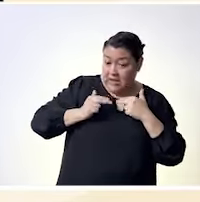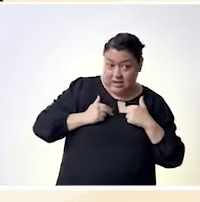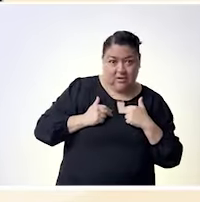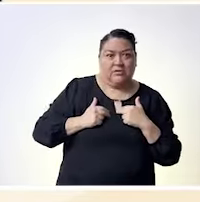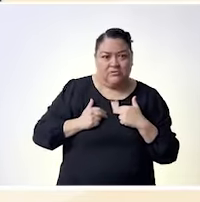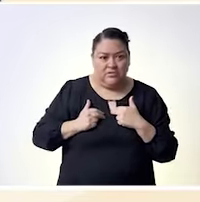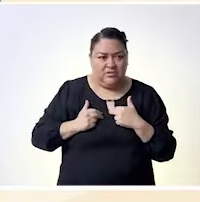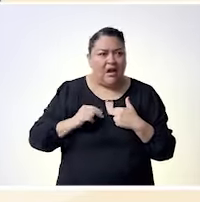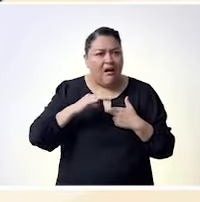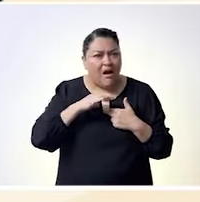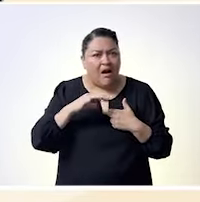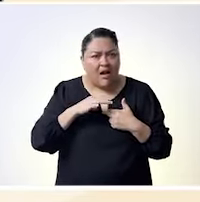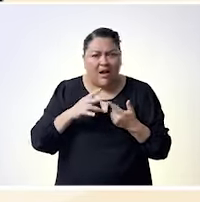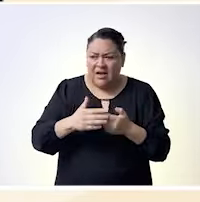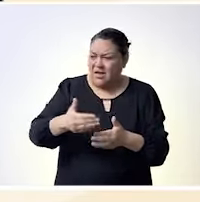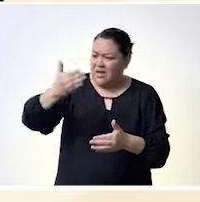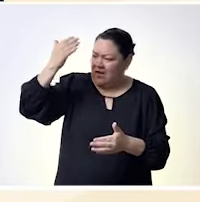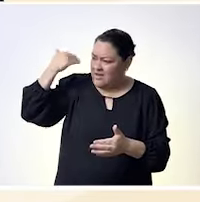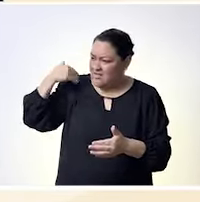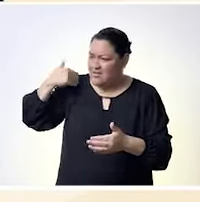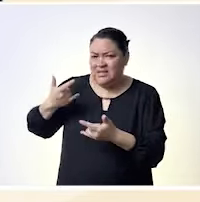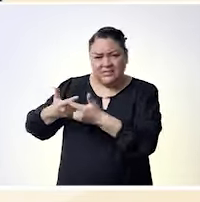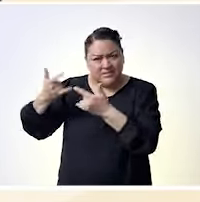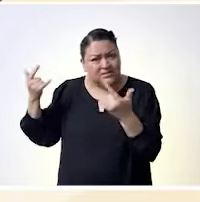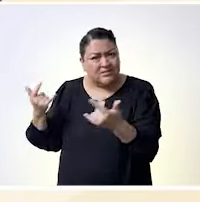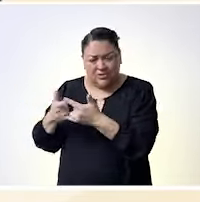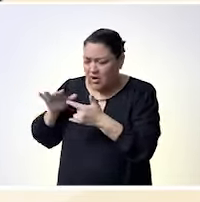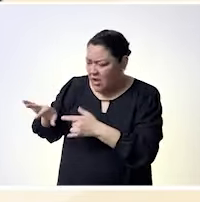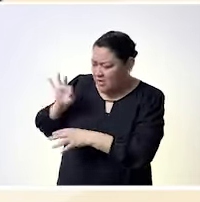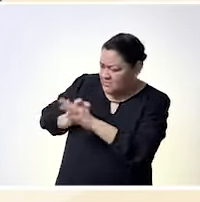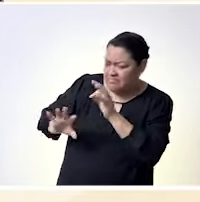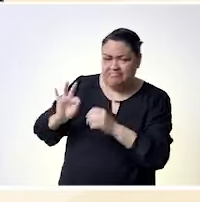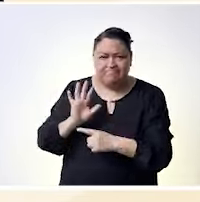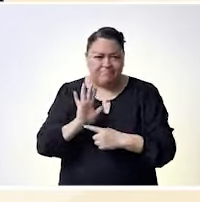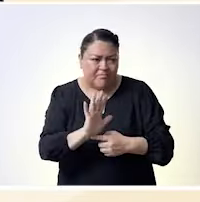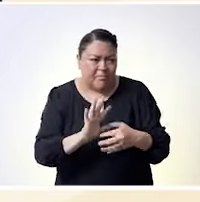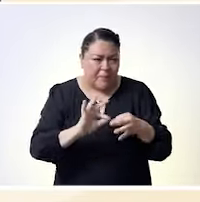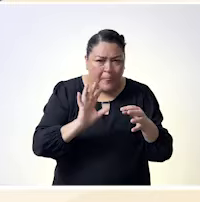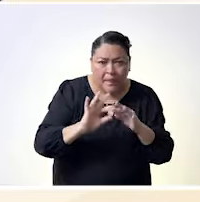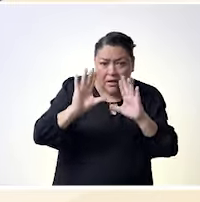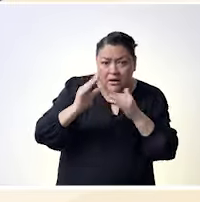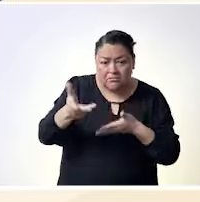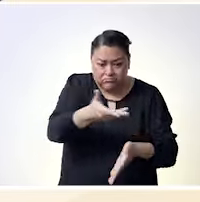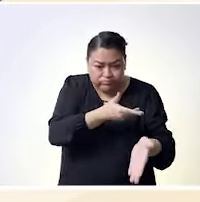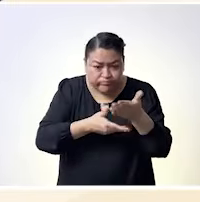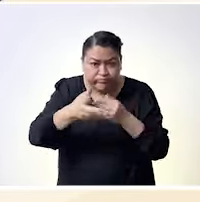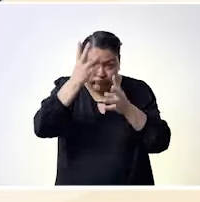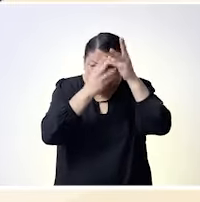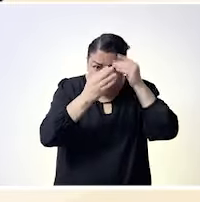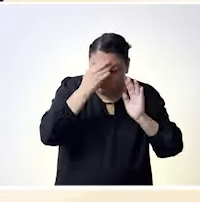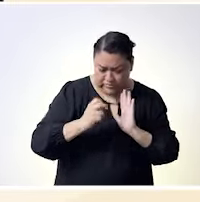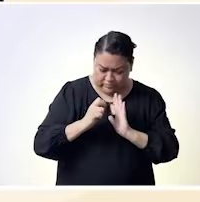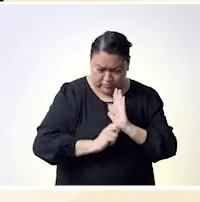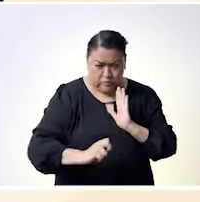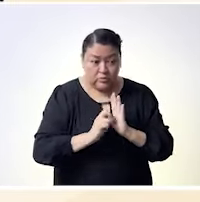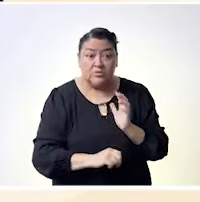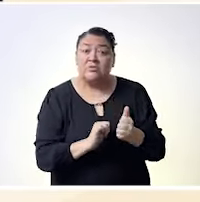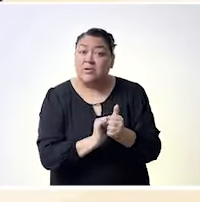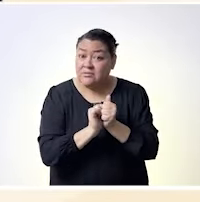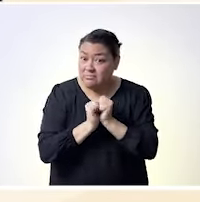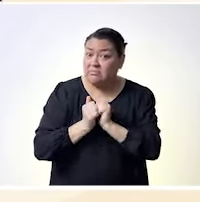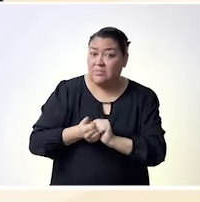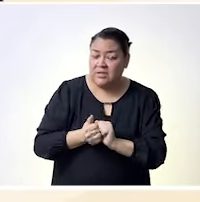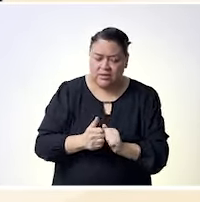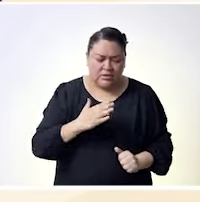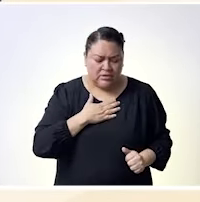la mesa ¿no? y que por ahí está tambaleándose el sistema que vamos a ir empujándolo y tirándonos pero darnos cuenta que algo está pasando mal